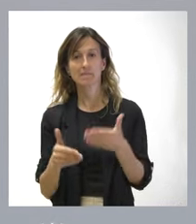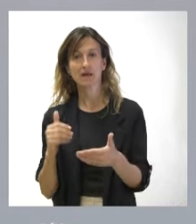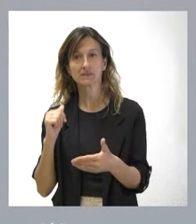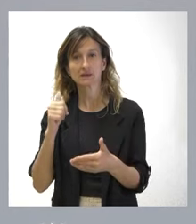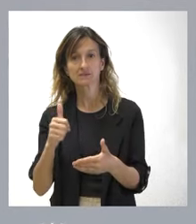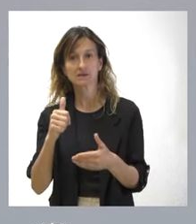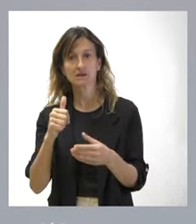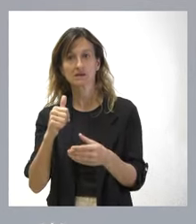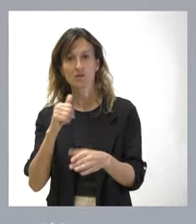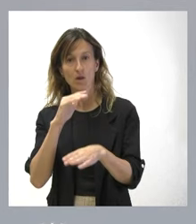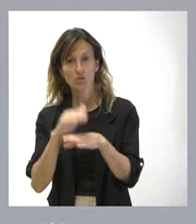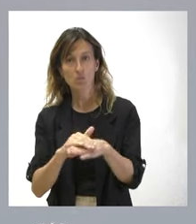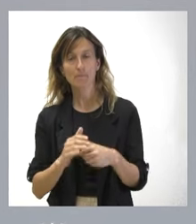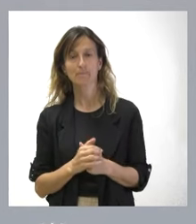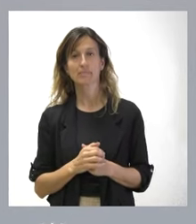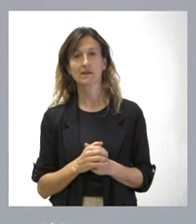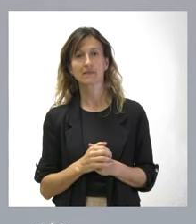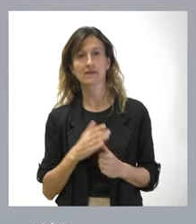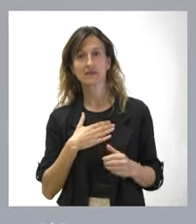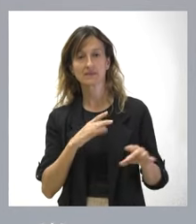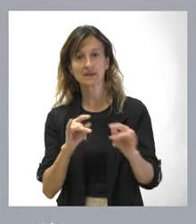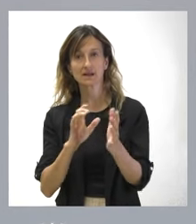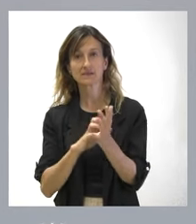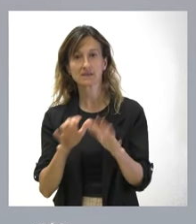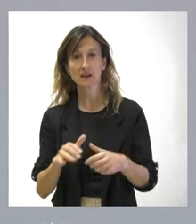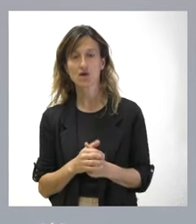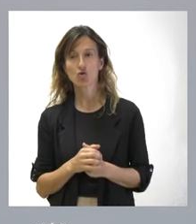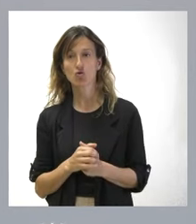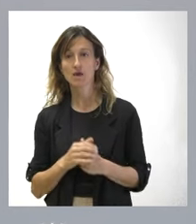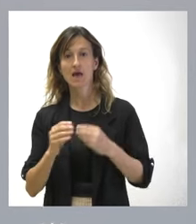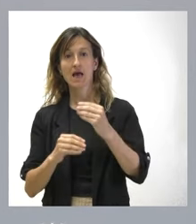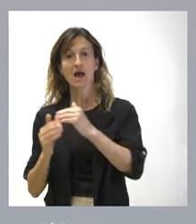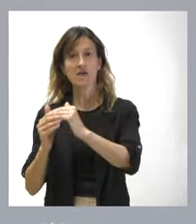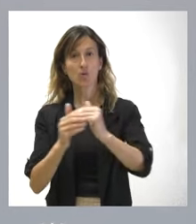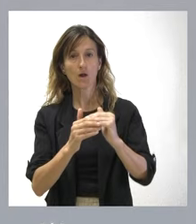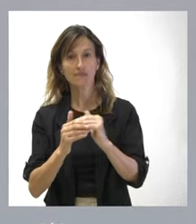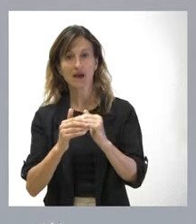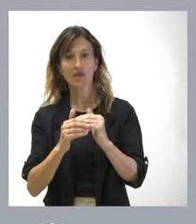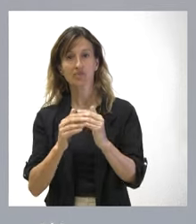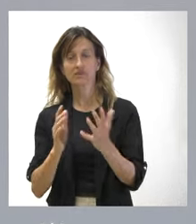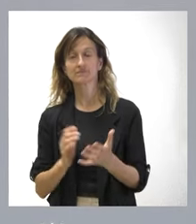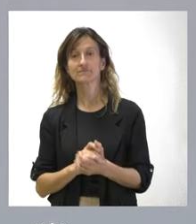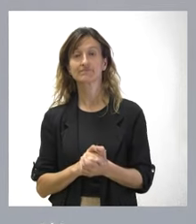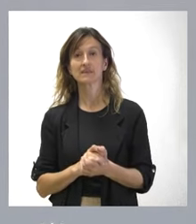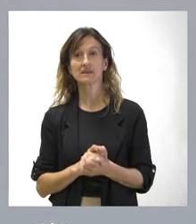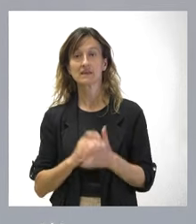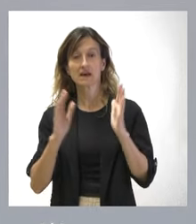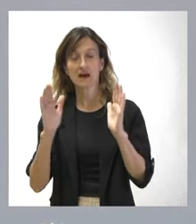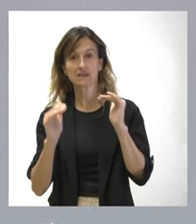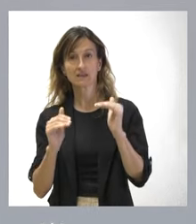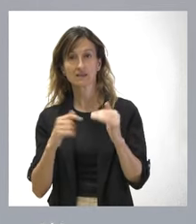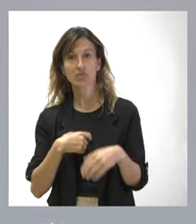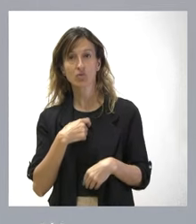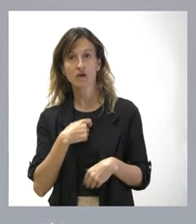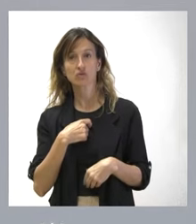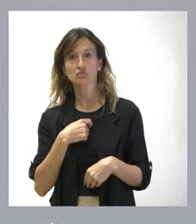abandonaran las reivindicaciones y aspiraciones que tiene nuestra tierra, que se hagan con igualdad entre todos los territorios y que se atiendan al conjunto de los ciudadanos